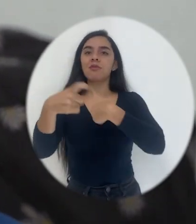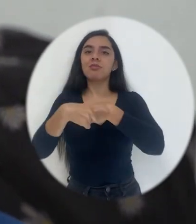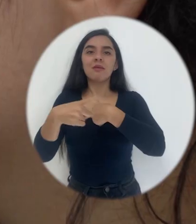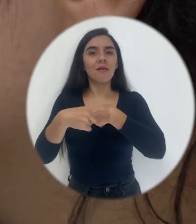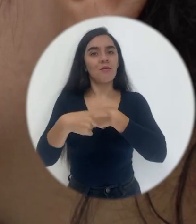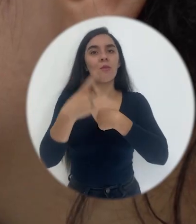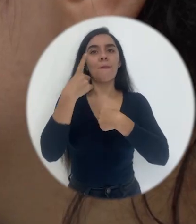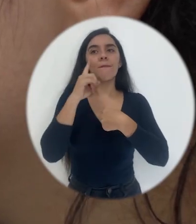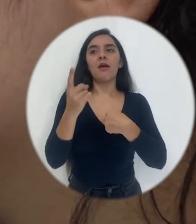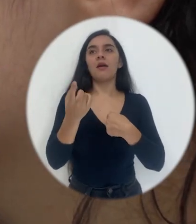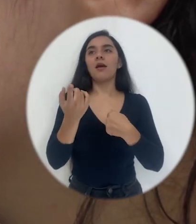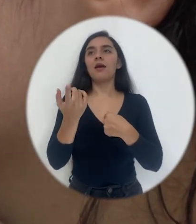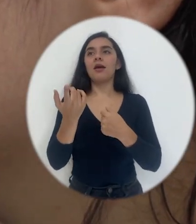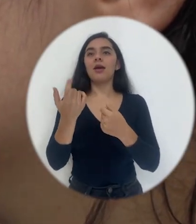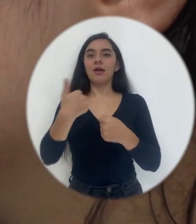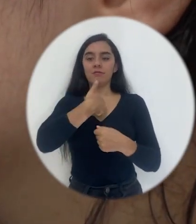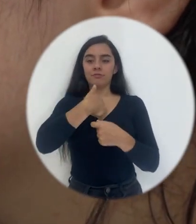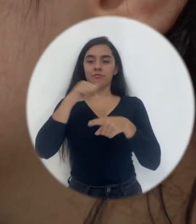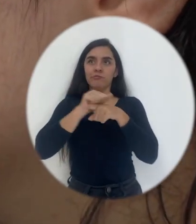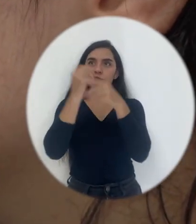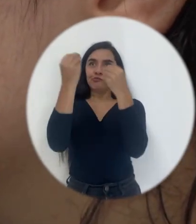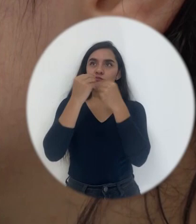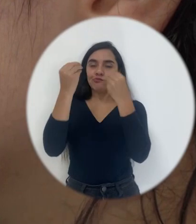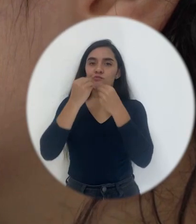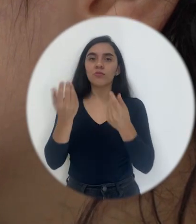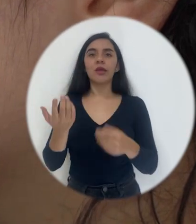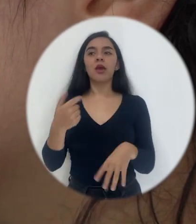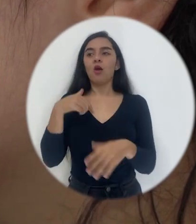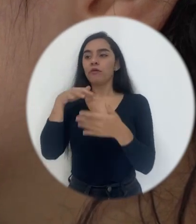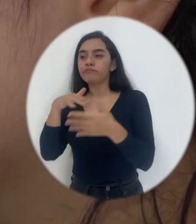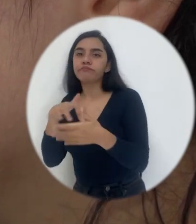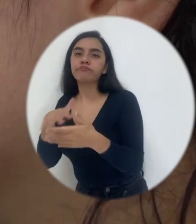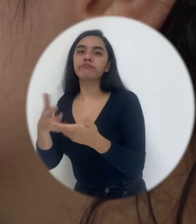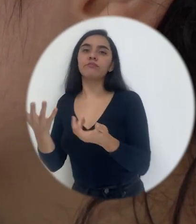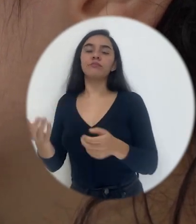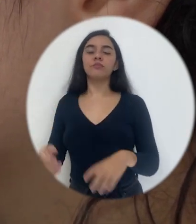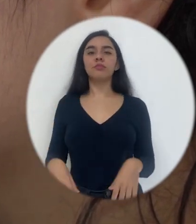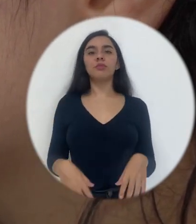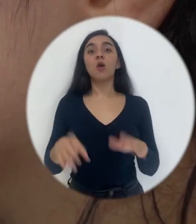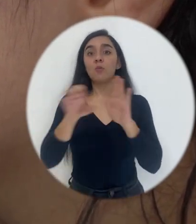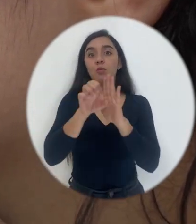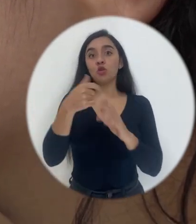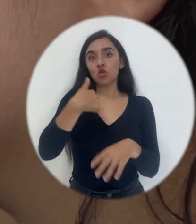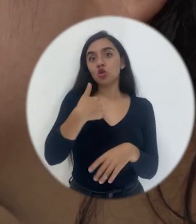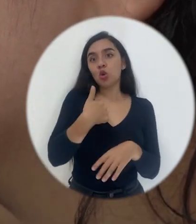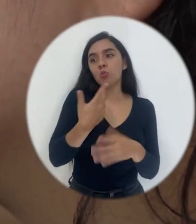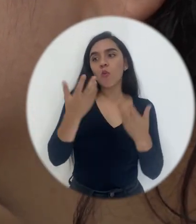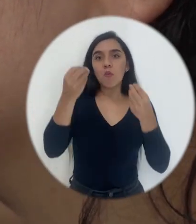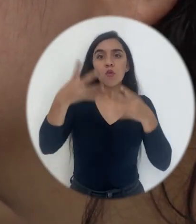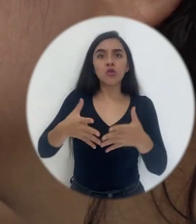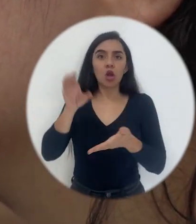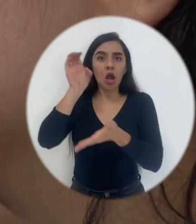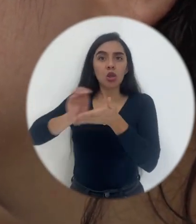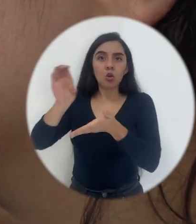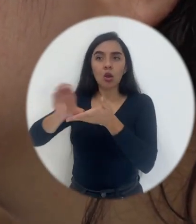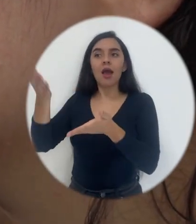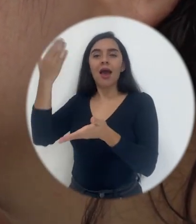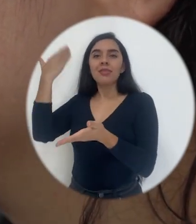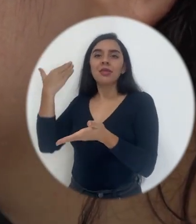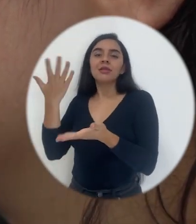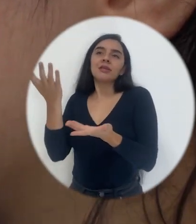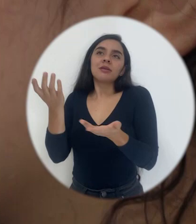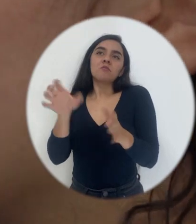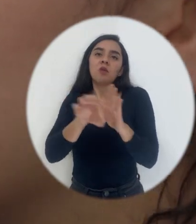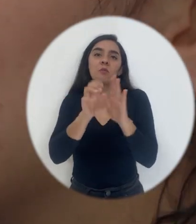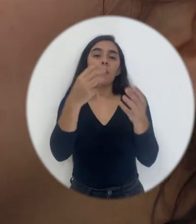de dedicarle a capacitarse, a estudiar, ¿verdad? A agarrar... O bueno, yo como profesora secundaria, tal vez para mí era más